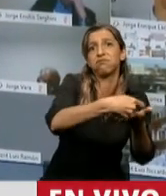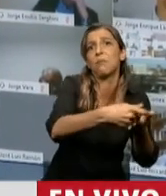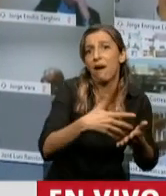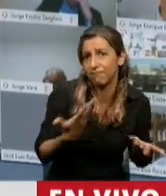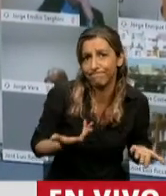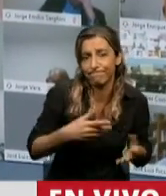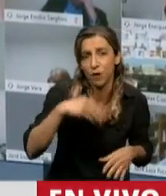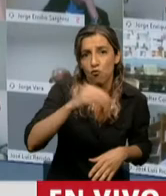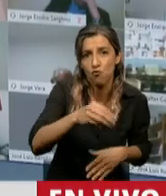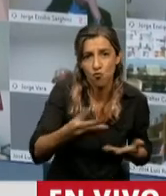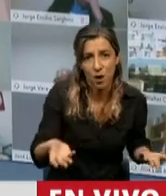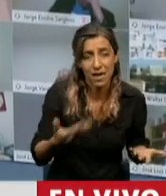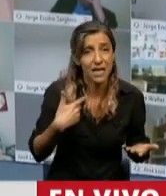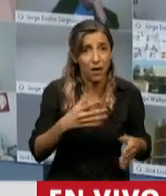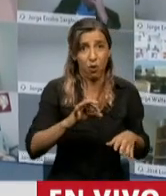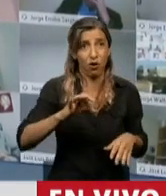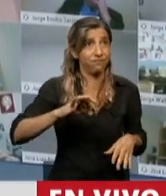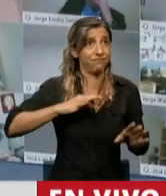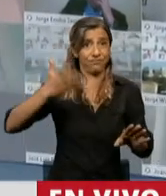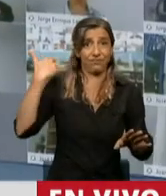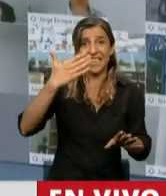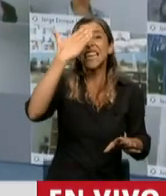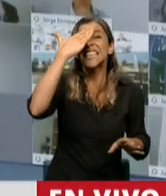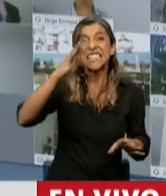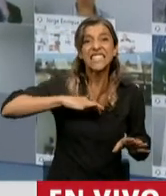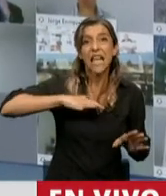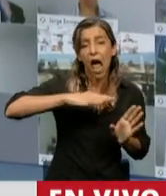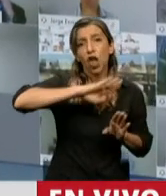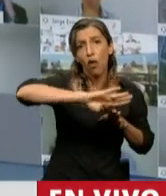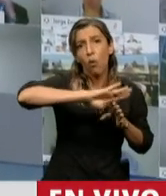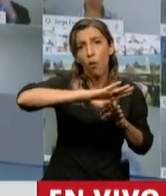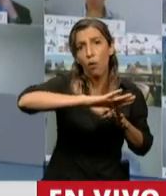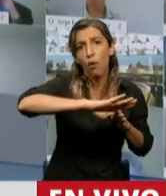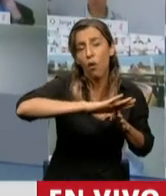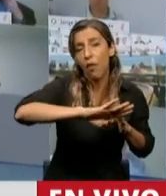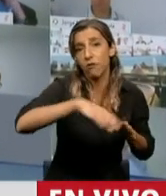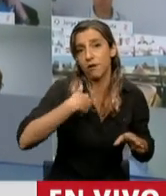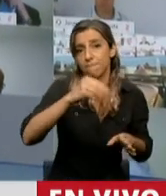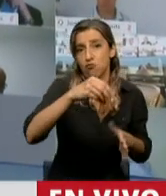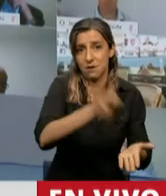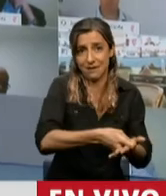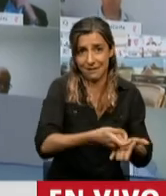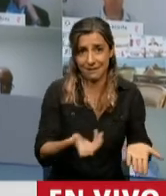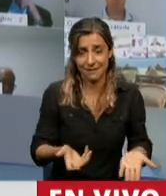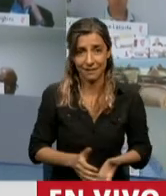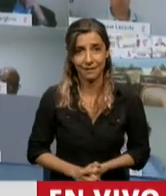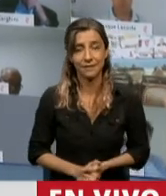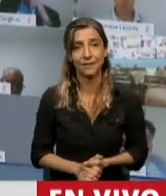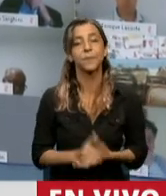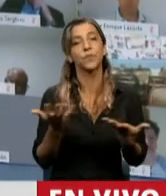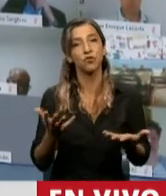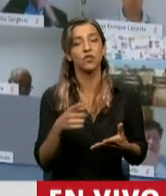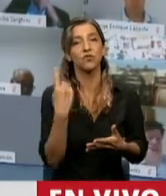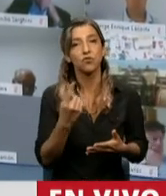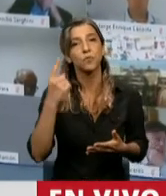le pagó a los jubilados durante 15 años lo que les debía pagar. Entonces, nosotros con la reparación